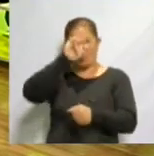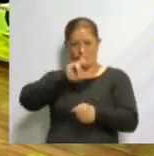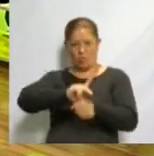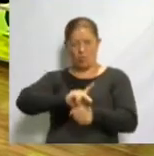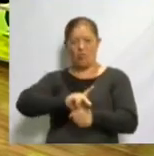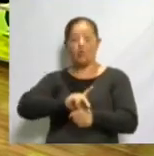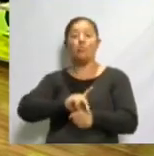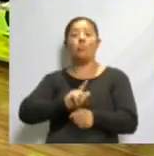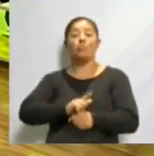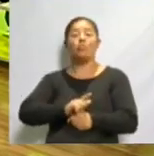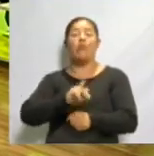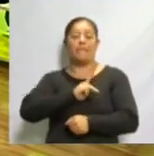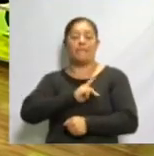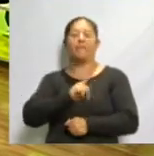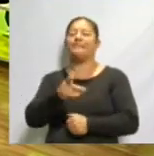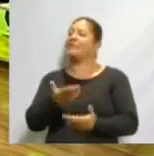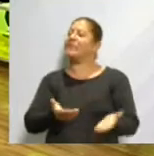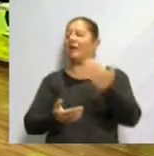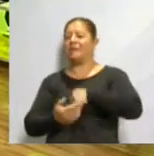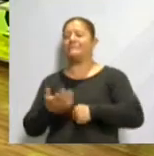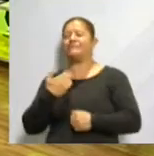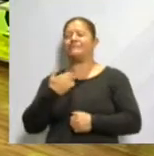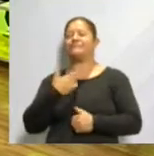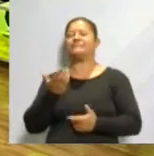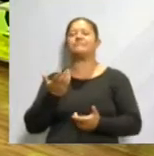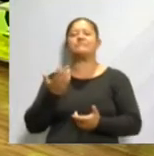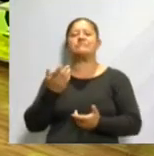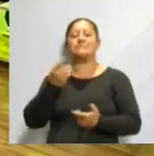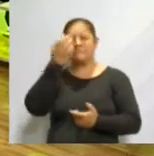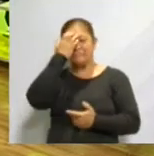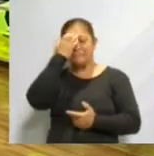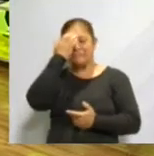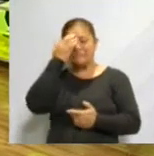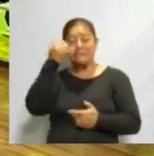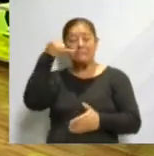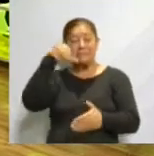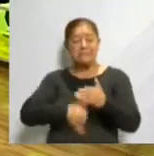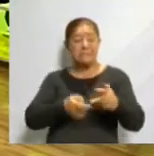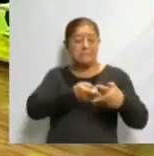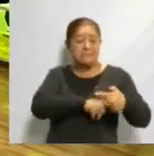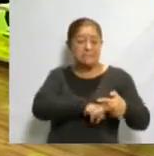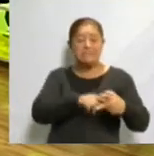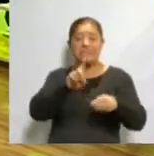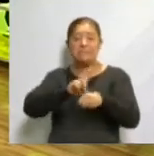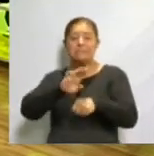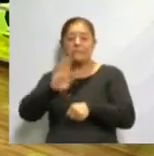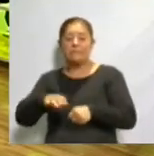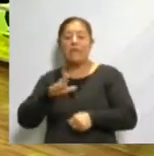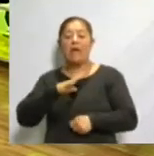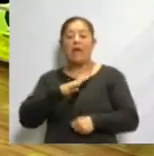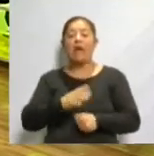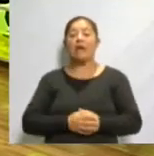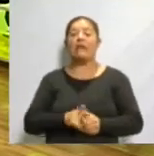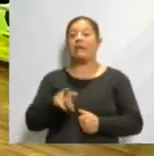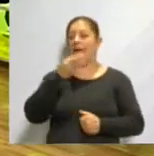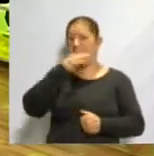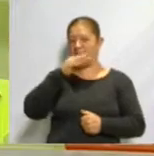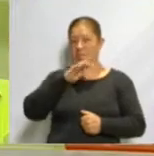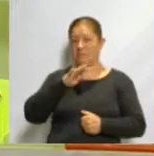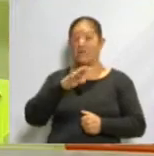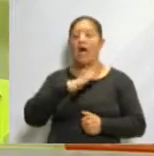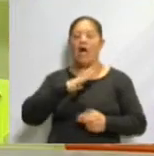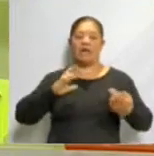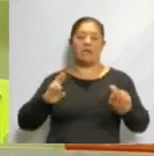de las tradiciones. El origen del Día de Muertos se ubica en armonía entre las celebraciones de los rituales